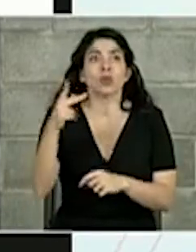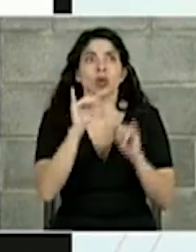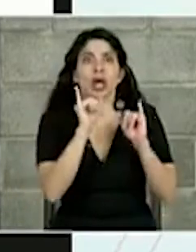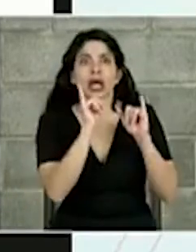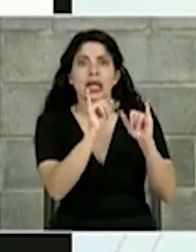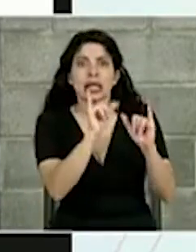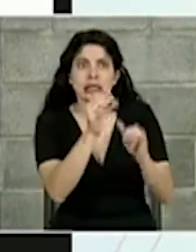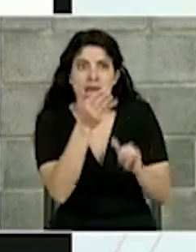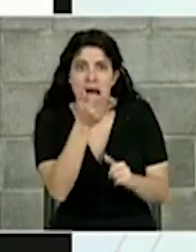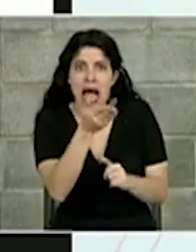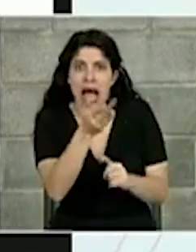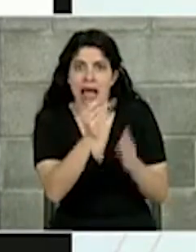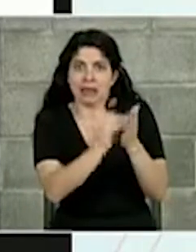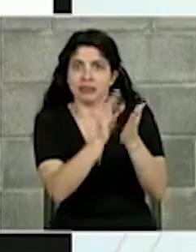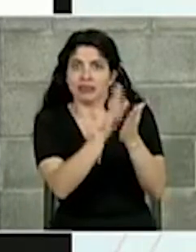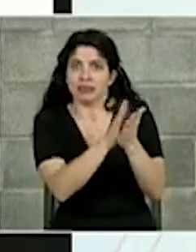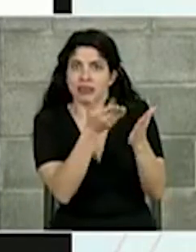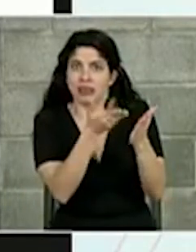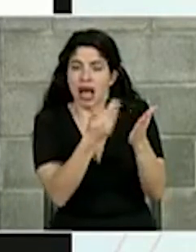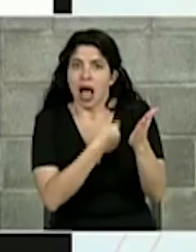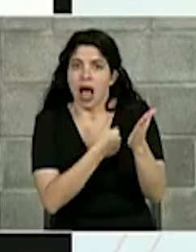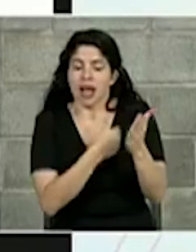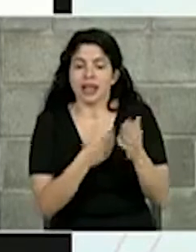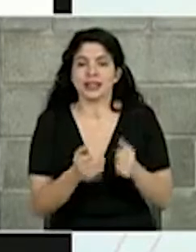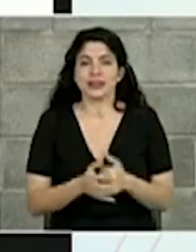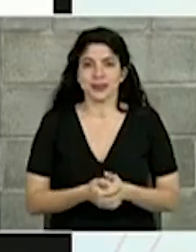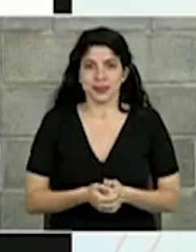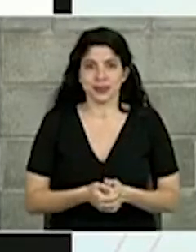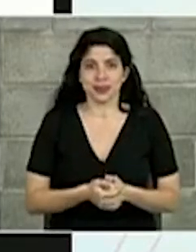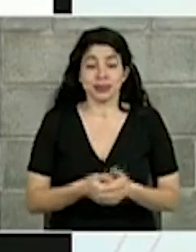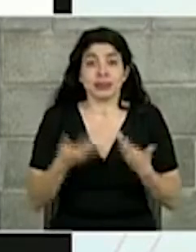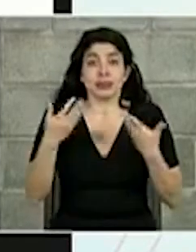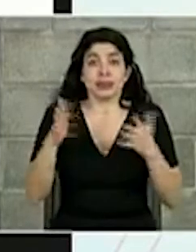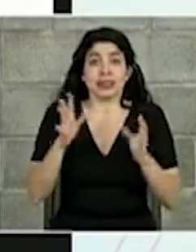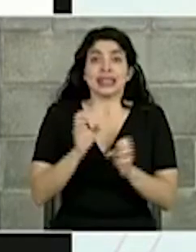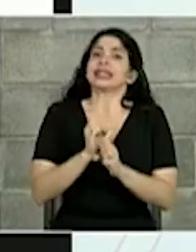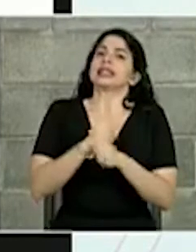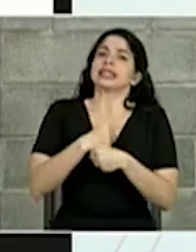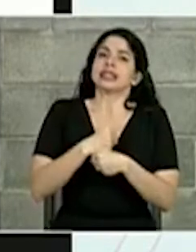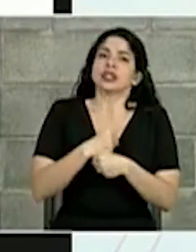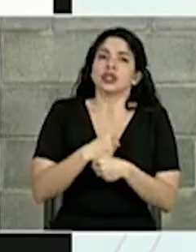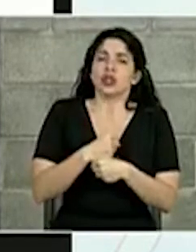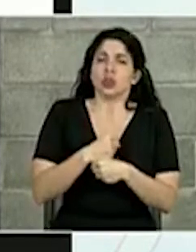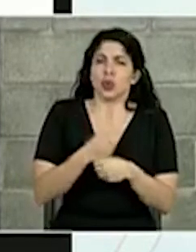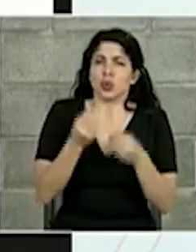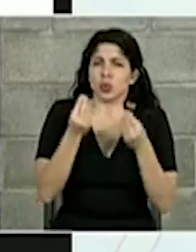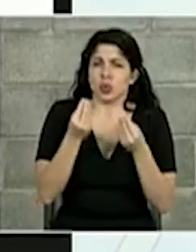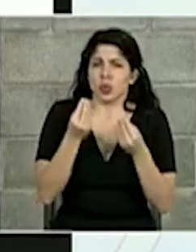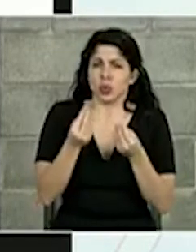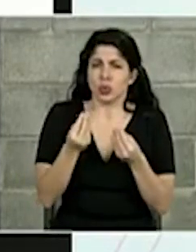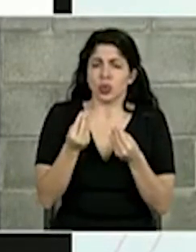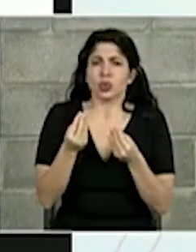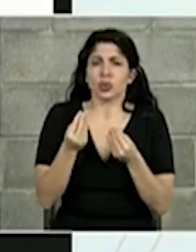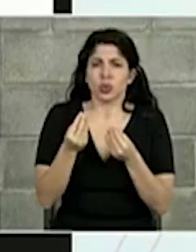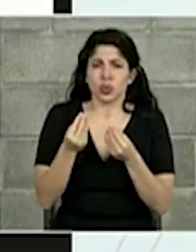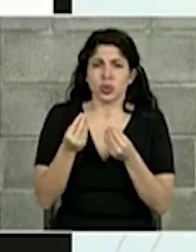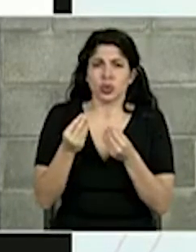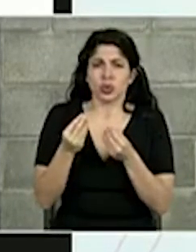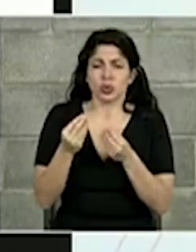que está aquí plasmada. Se ha hecho una cantidad importante de